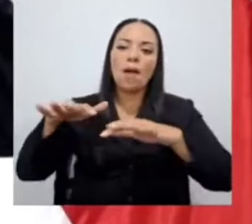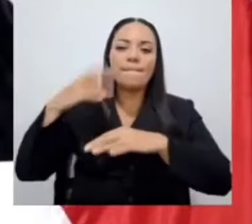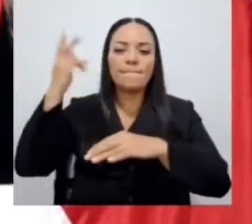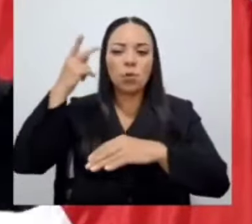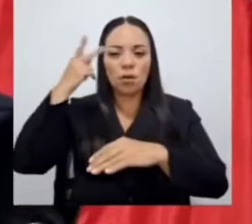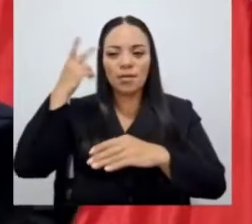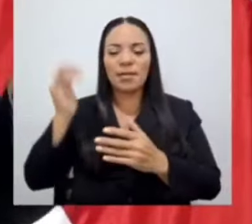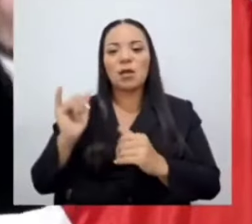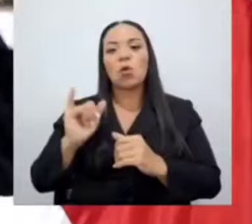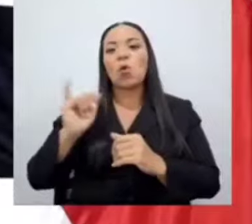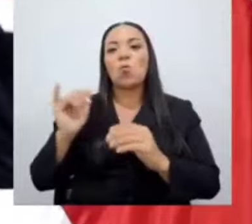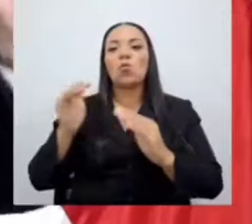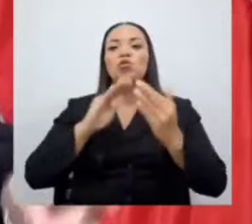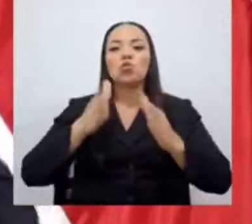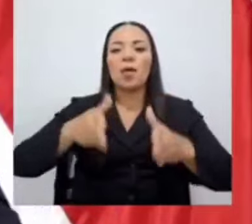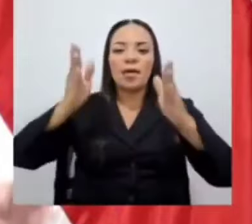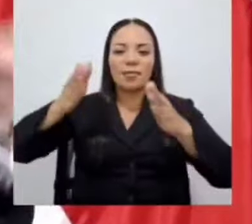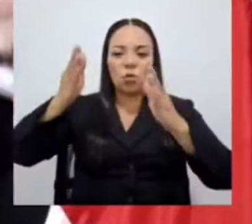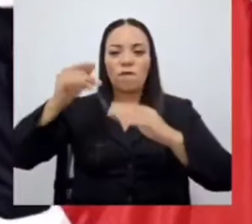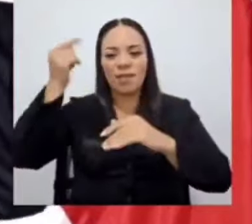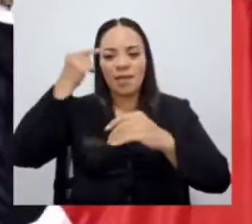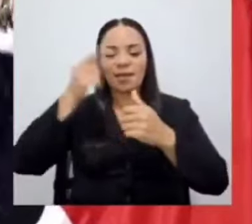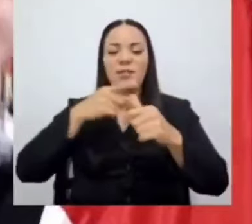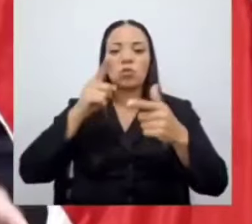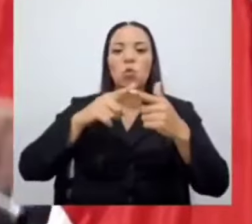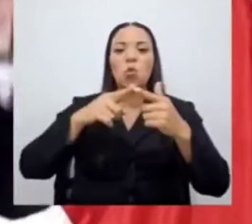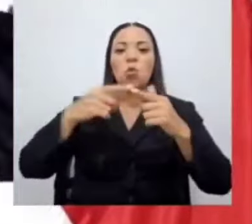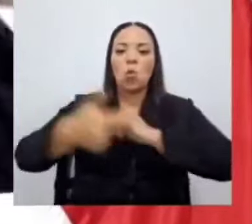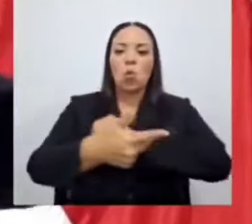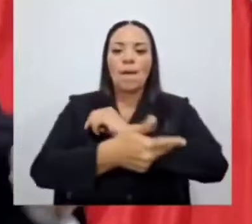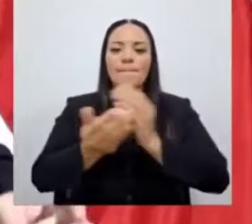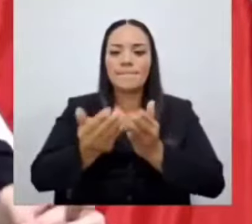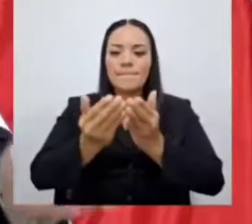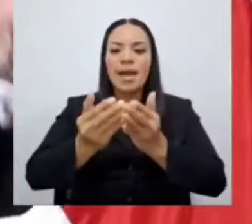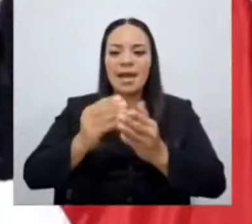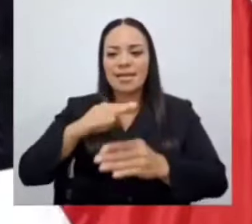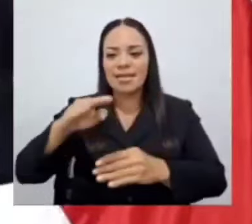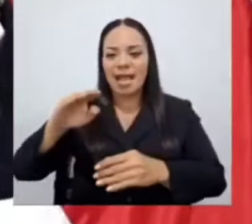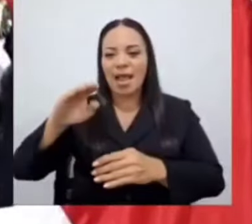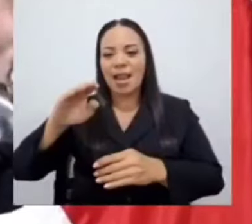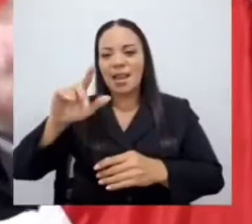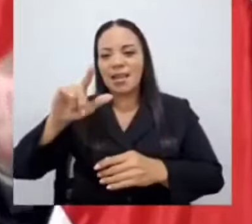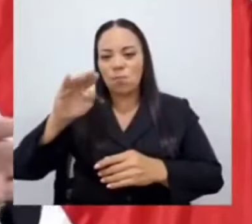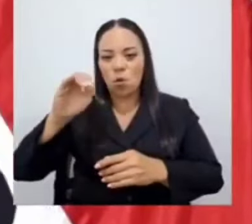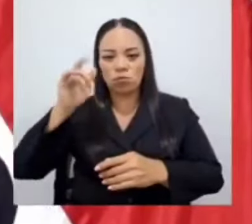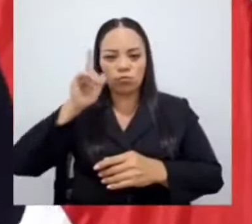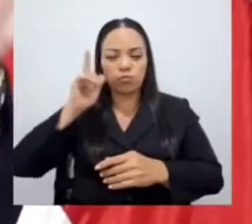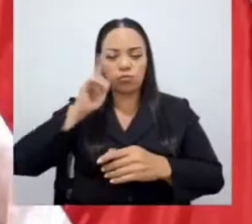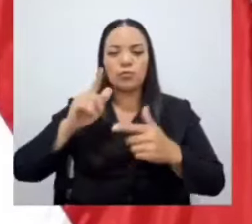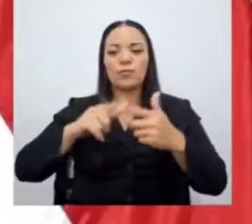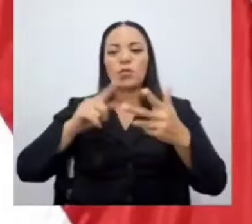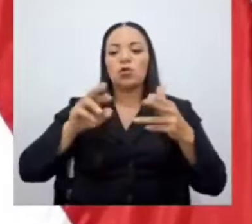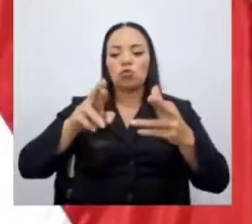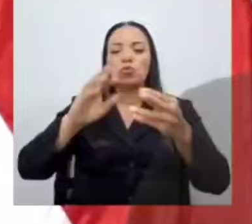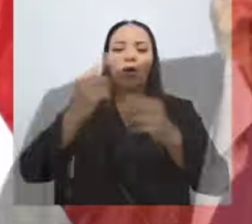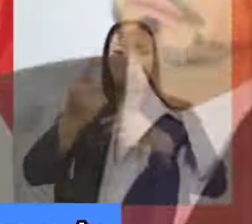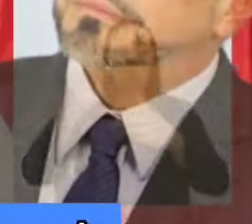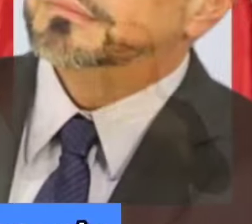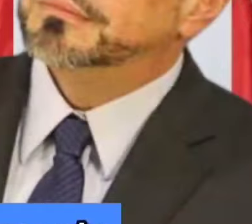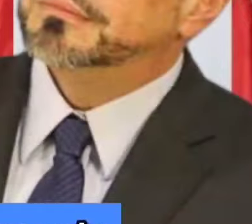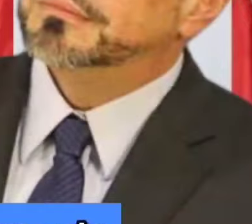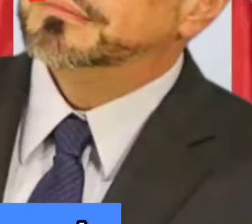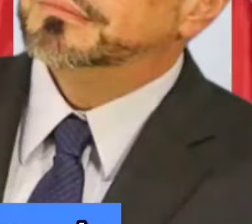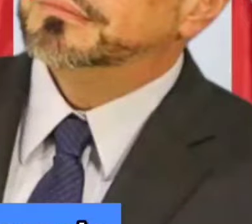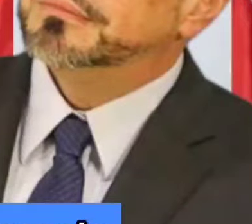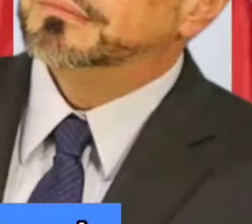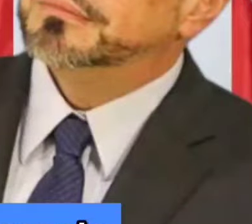cómo hacer ciudad gobierno, cómo hacer la Marina de Limón, cómo hacer la Ruta 1, etcétera. Doña